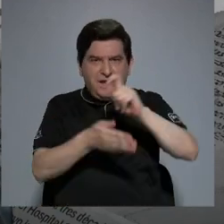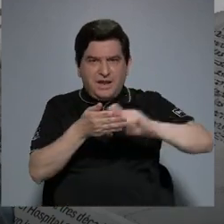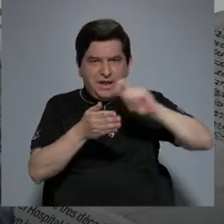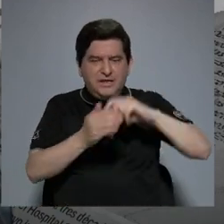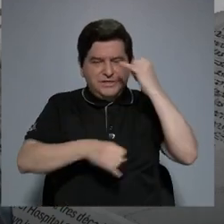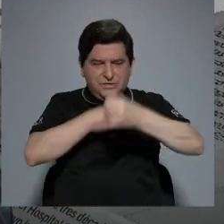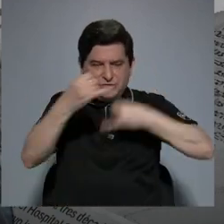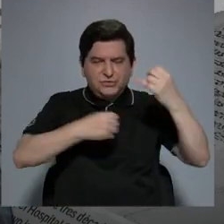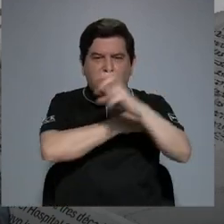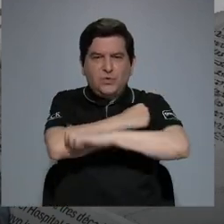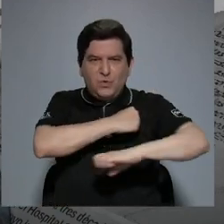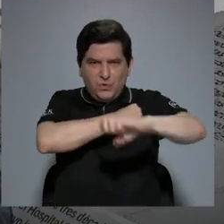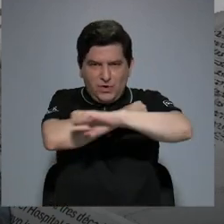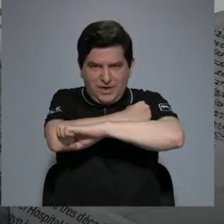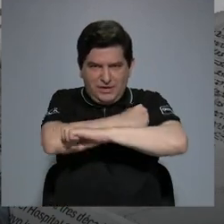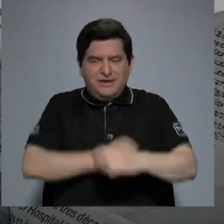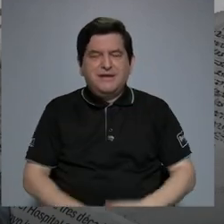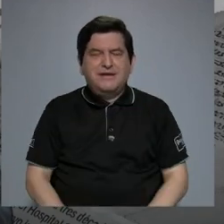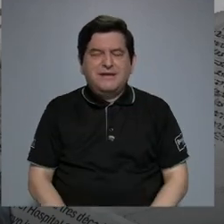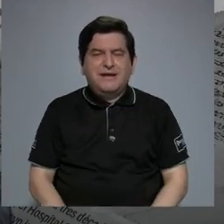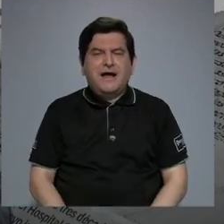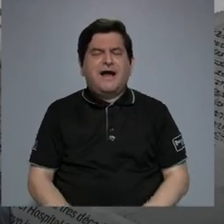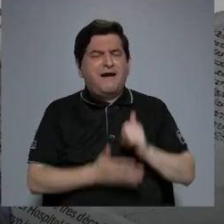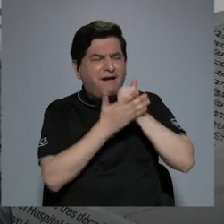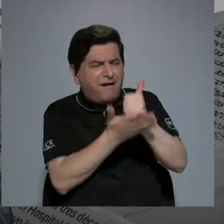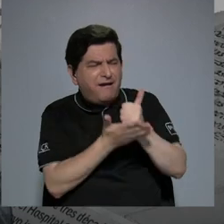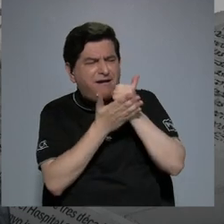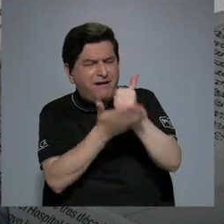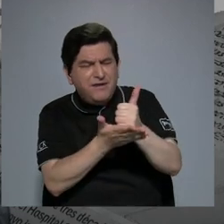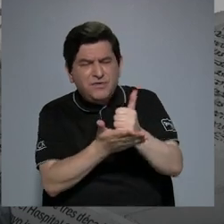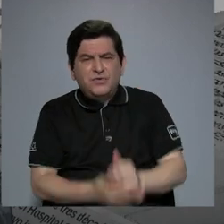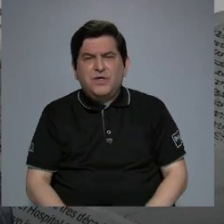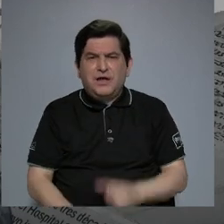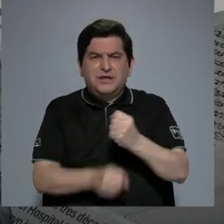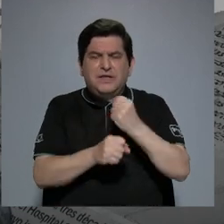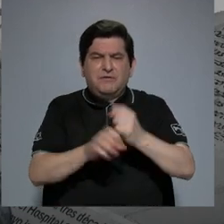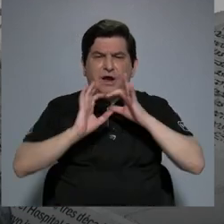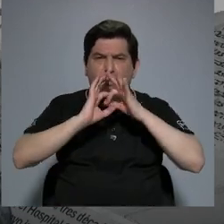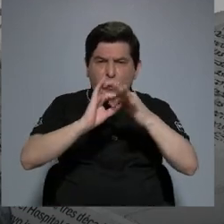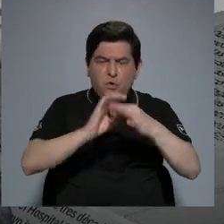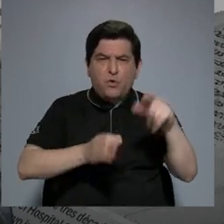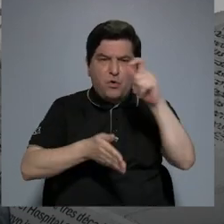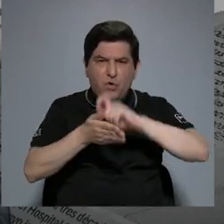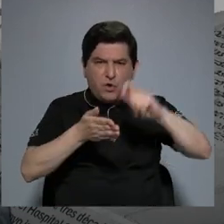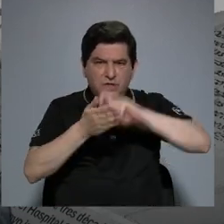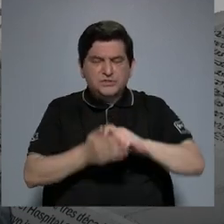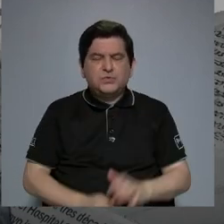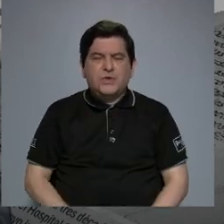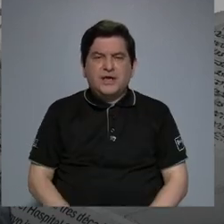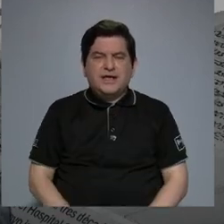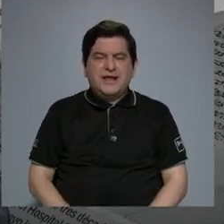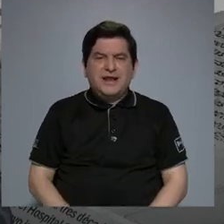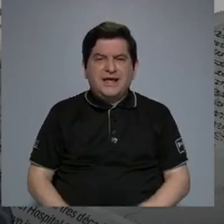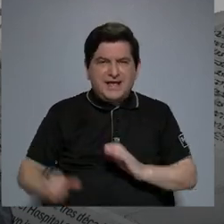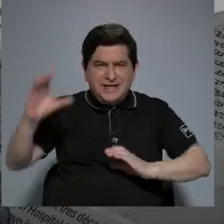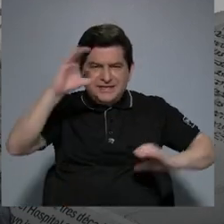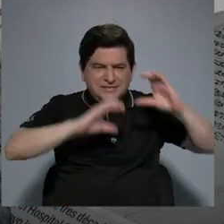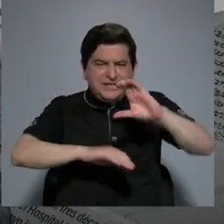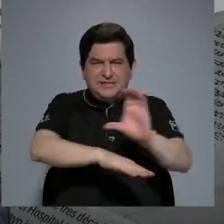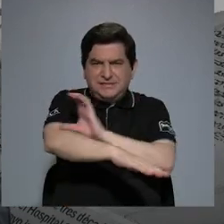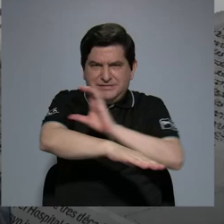Lenguas Modernas está colaborando, trabajando en conjunto con la Escuela de Ciencias de la Computación